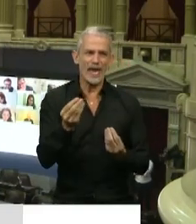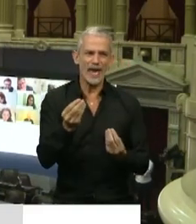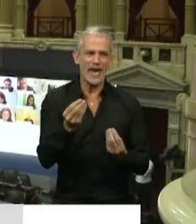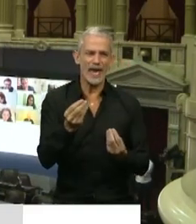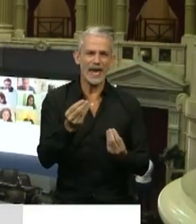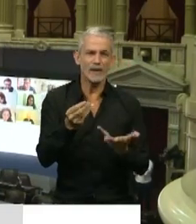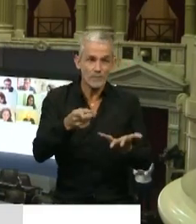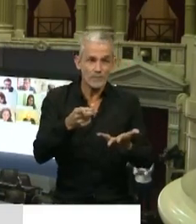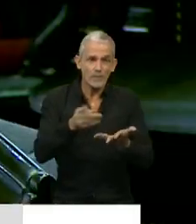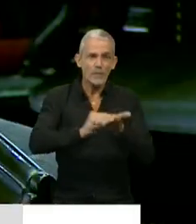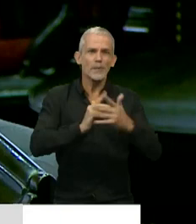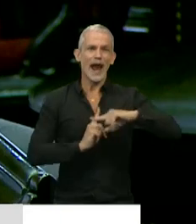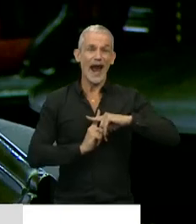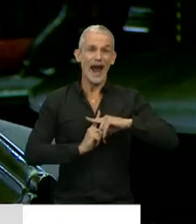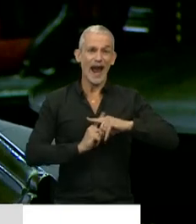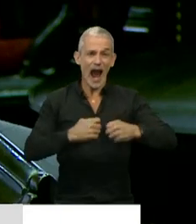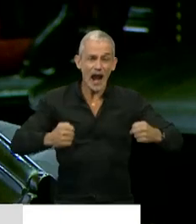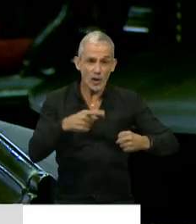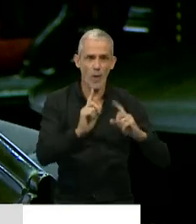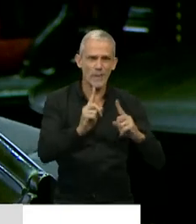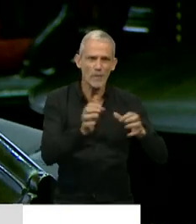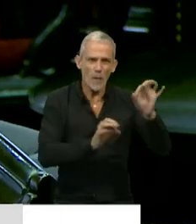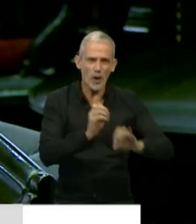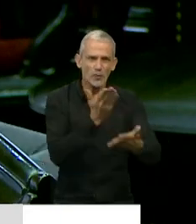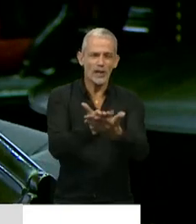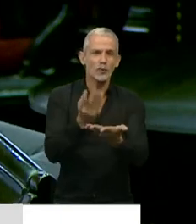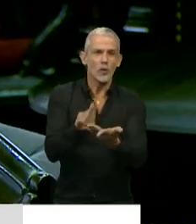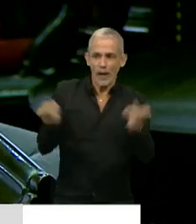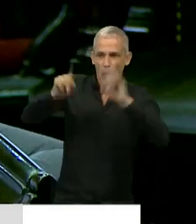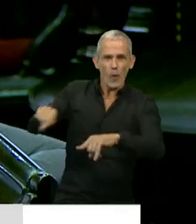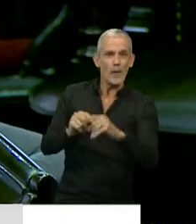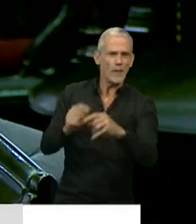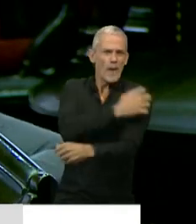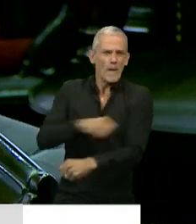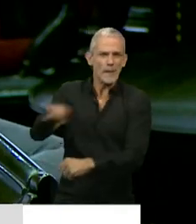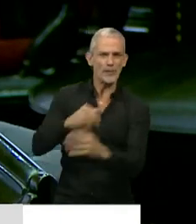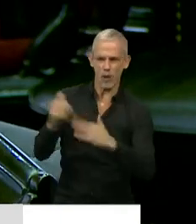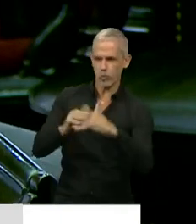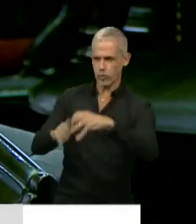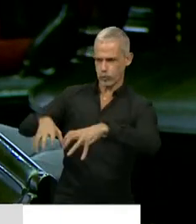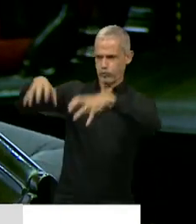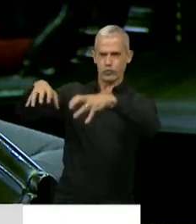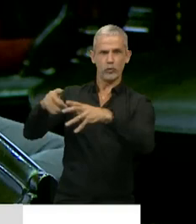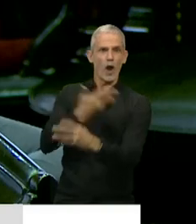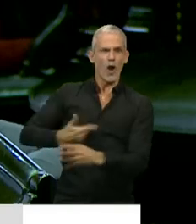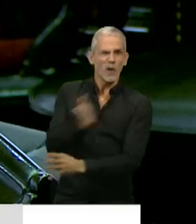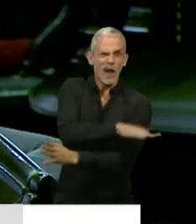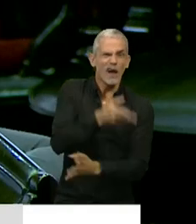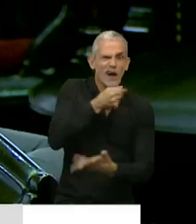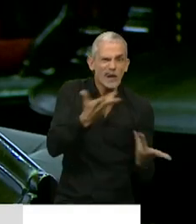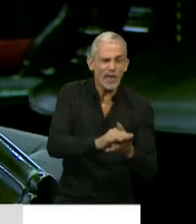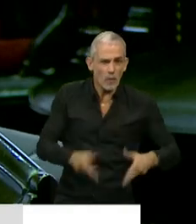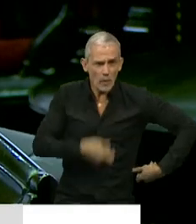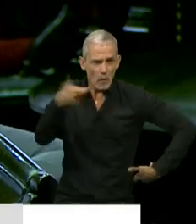era del oficialismo y de la diputada Carrió, de la reurbanización de los barrios populares y se fue el gobierno anterior sin haber puesto un